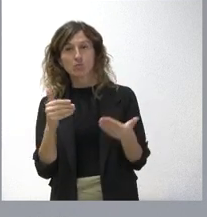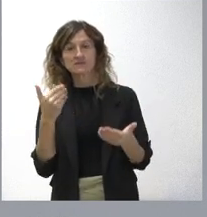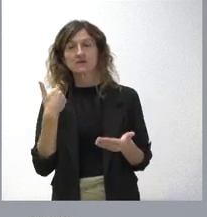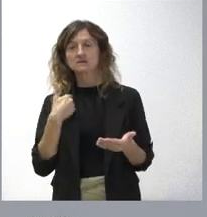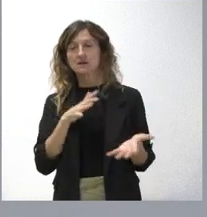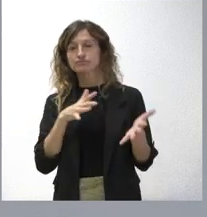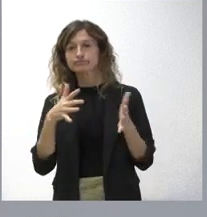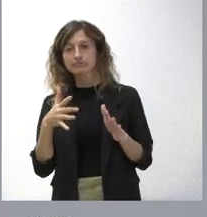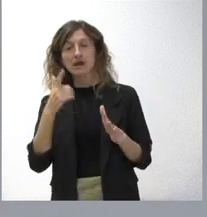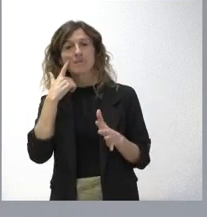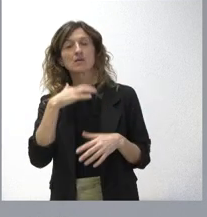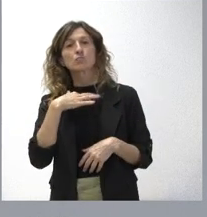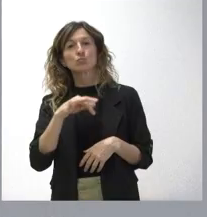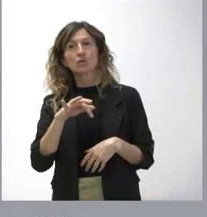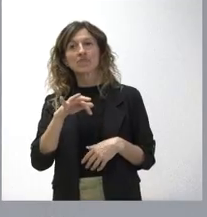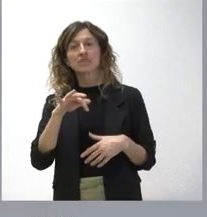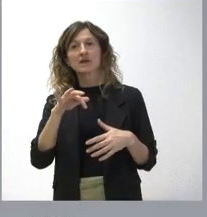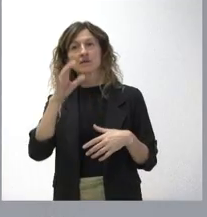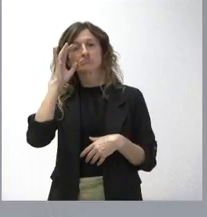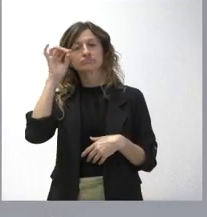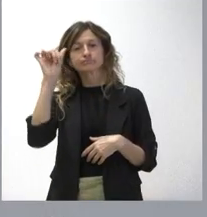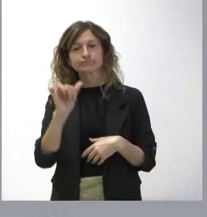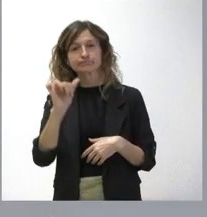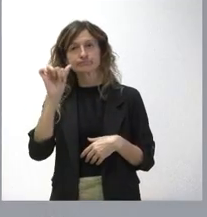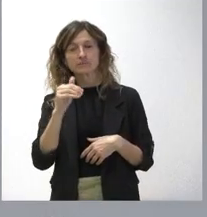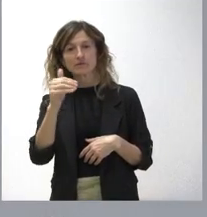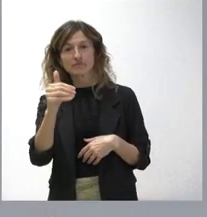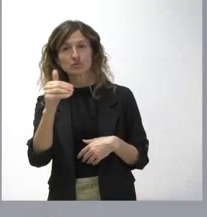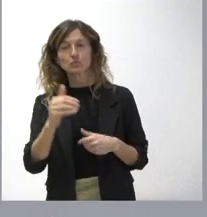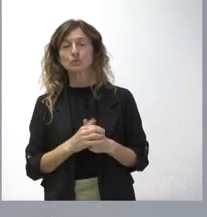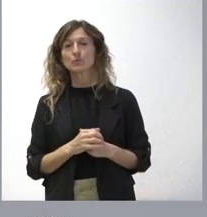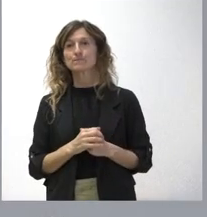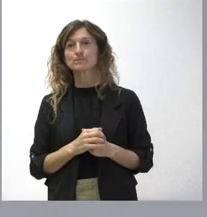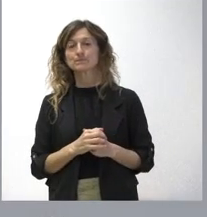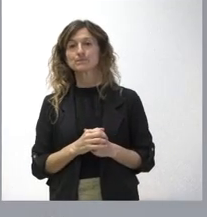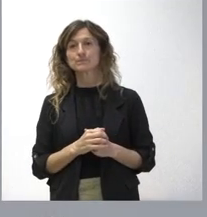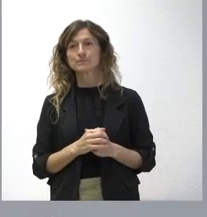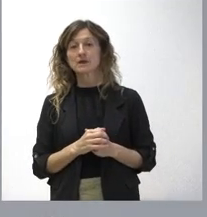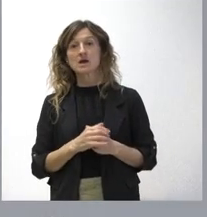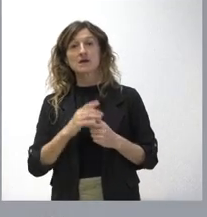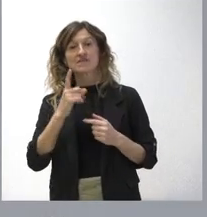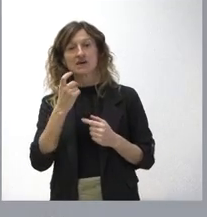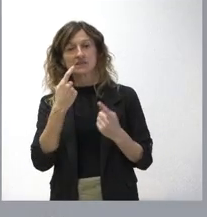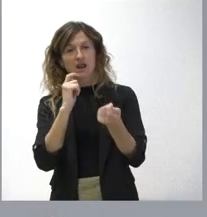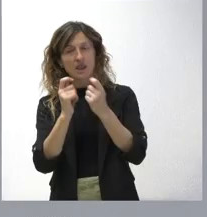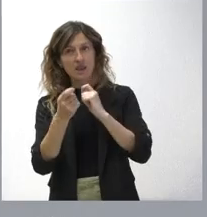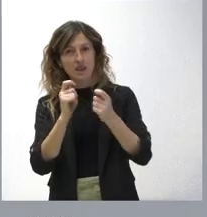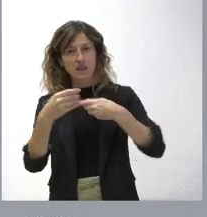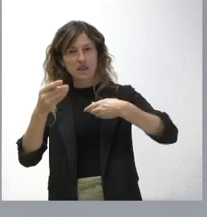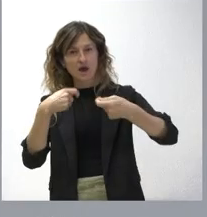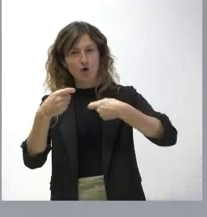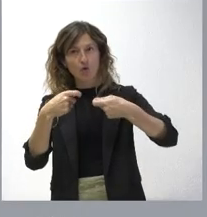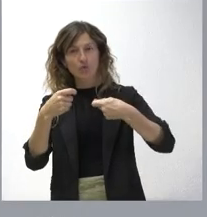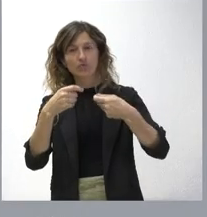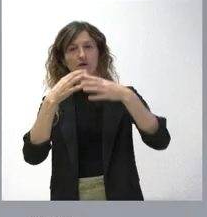consideremos oportuno fruto de estas audiencias que vamos a realizar, lógicamente se negociará formalmente